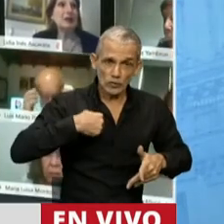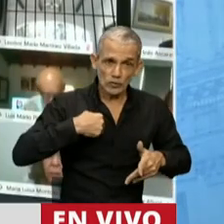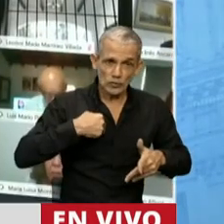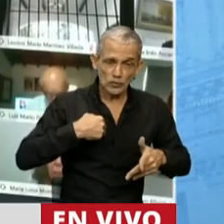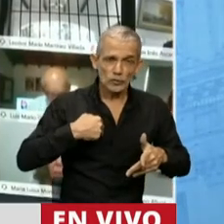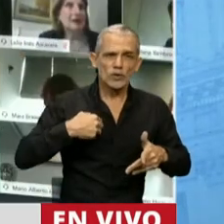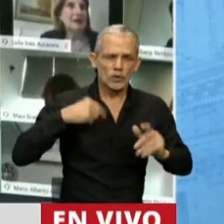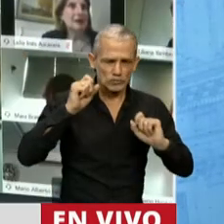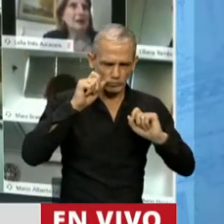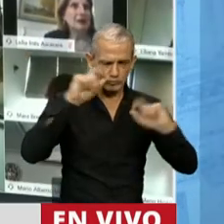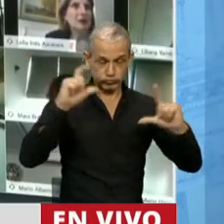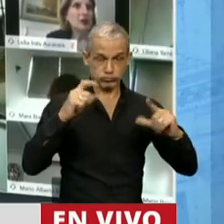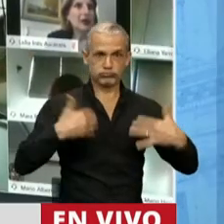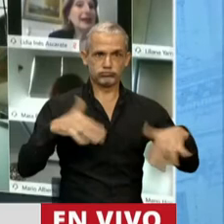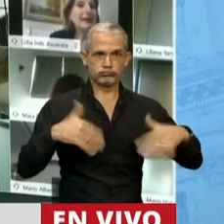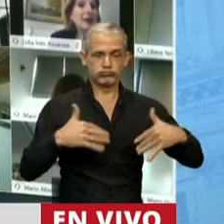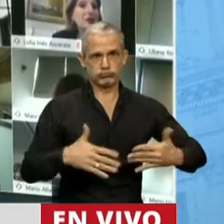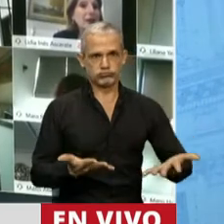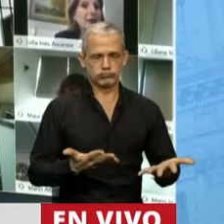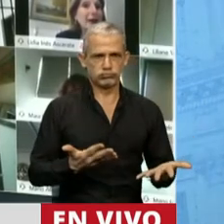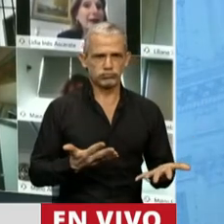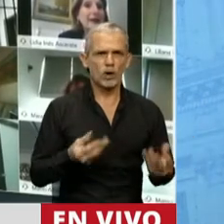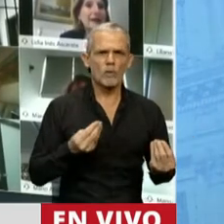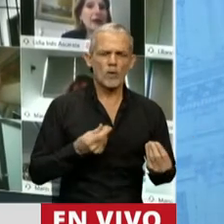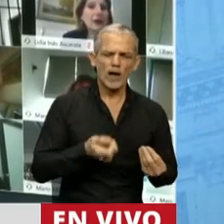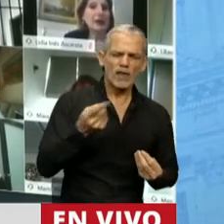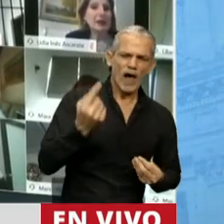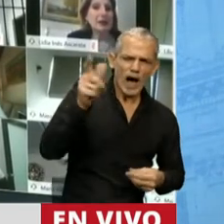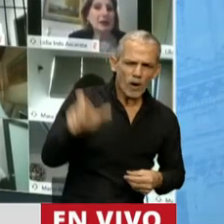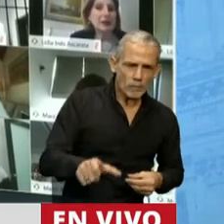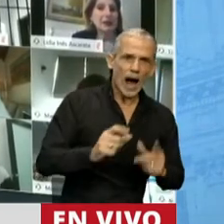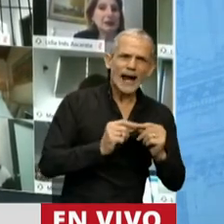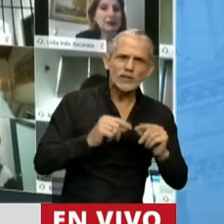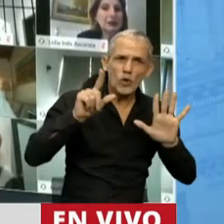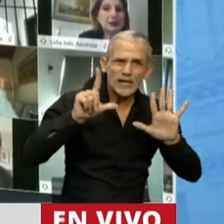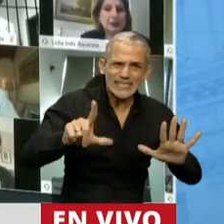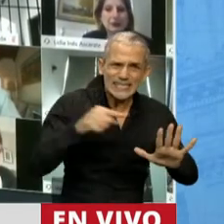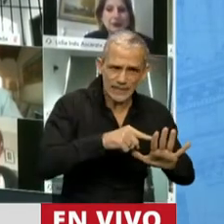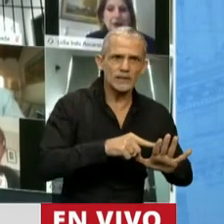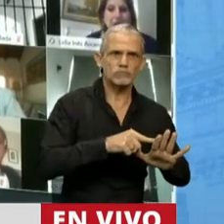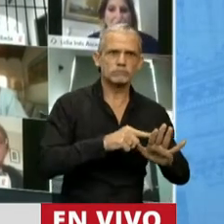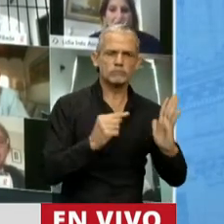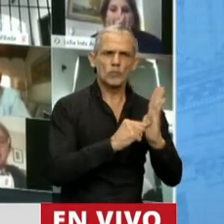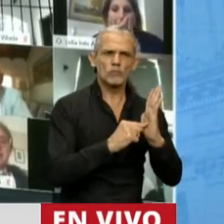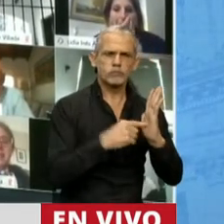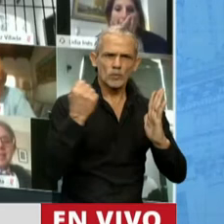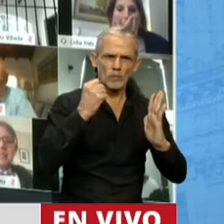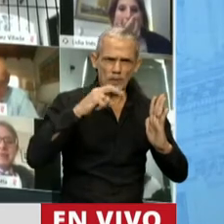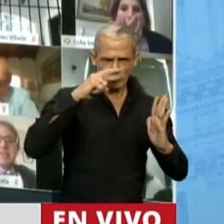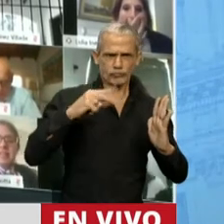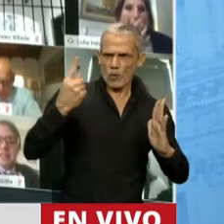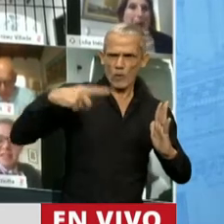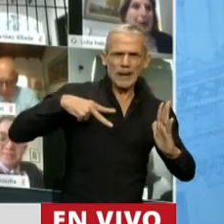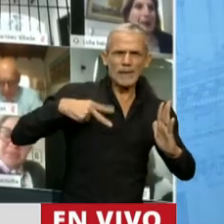La gente acompaña un privilegio. Y el artículo 7 determina un privilegio. Por dos